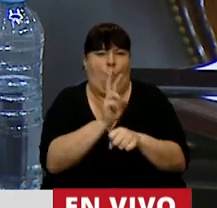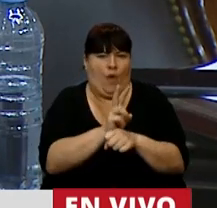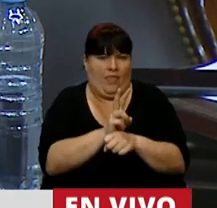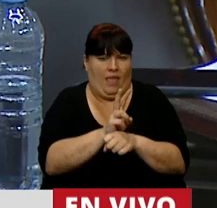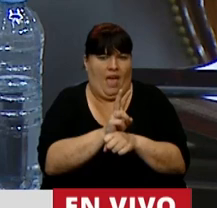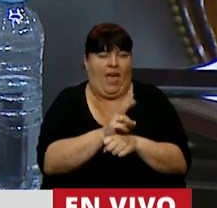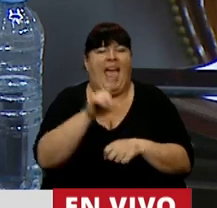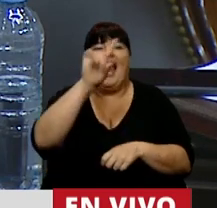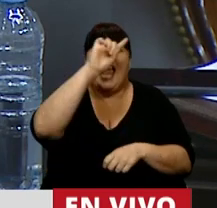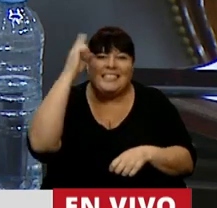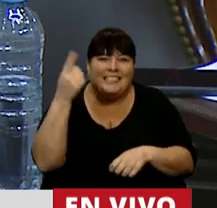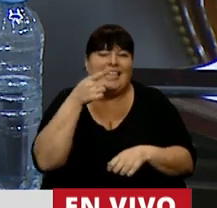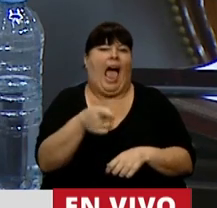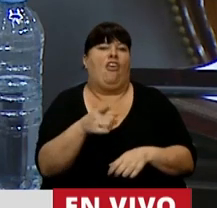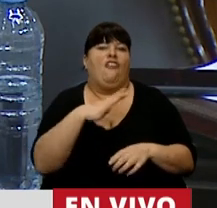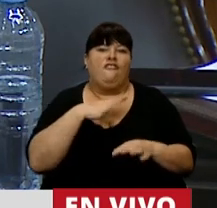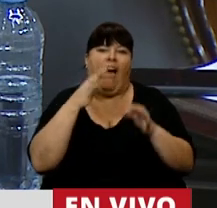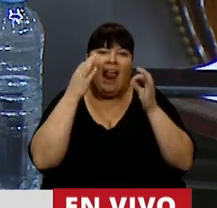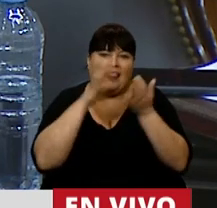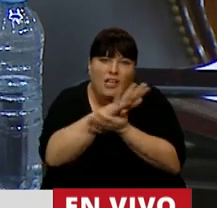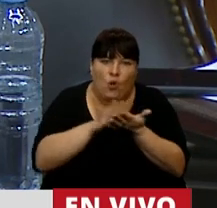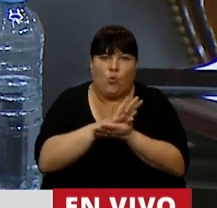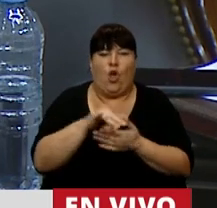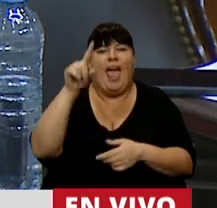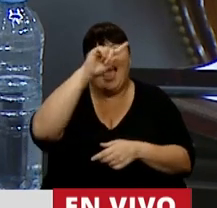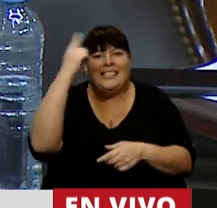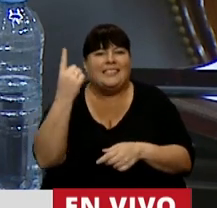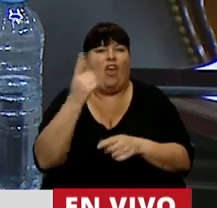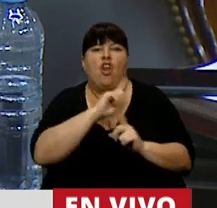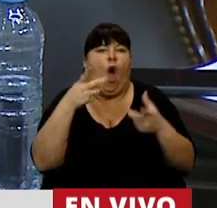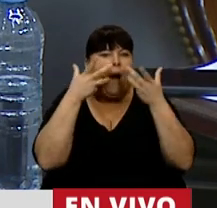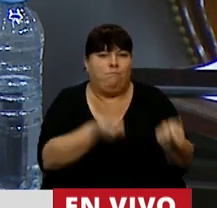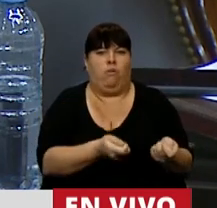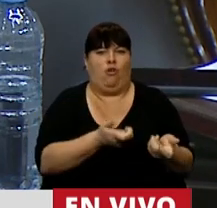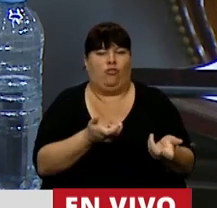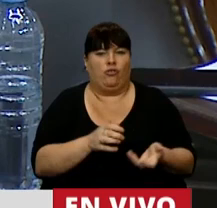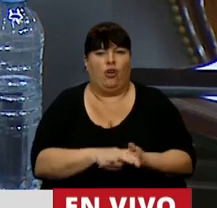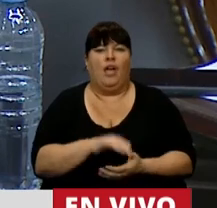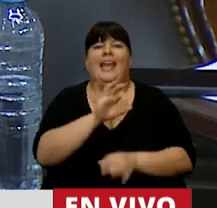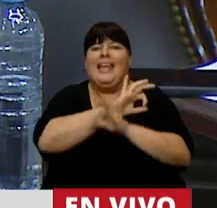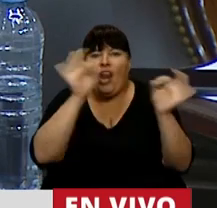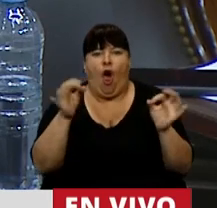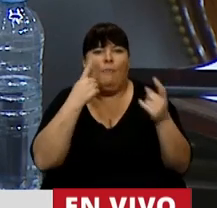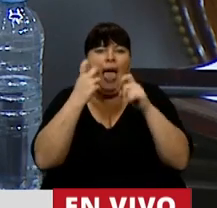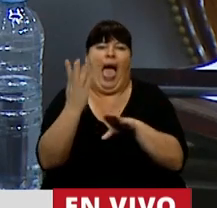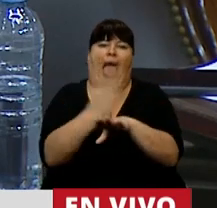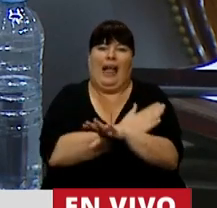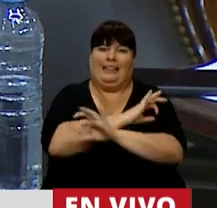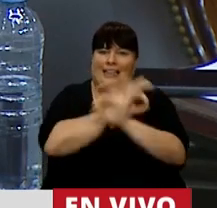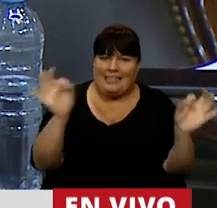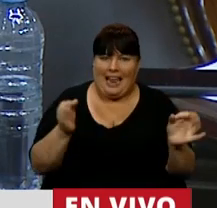Hay un Estado que no llegó. Un Estado que no acompañó. Que no previno.